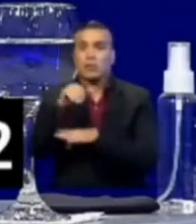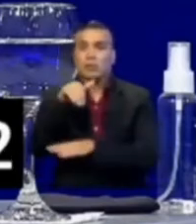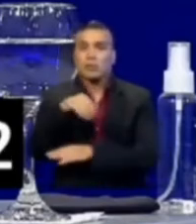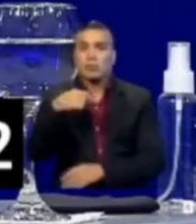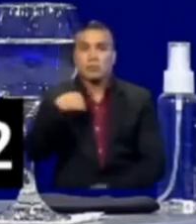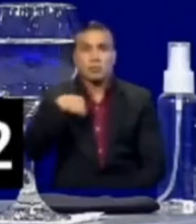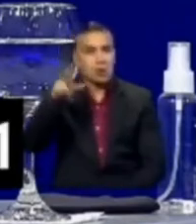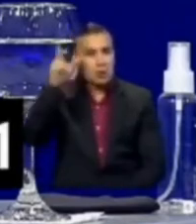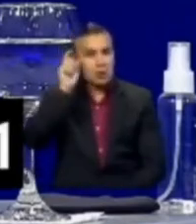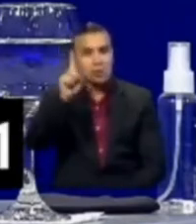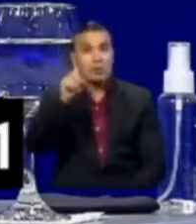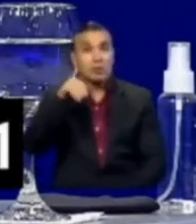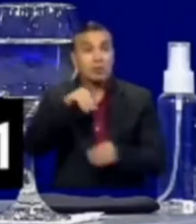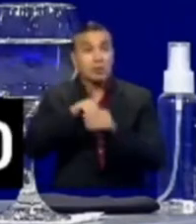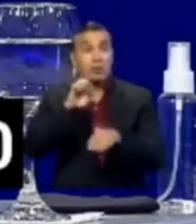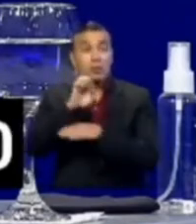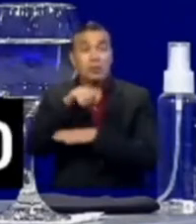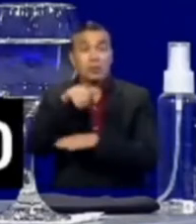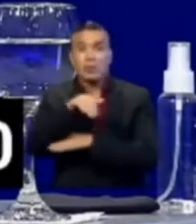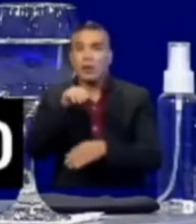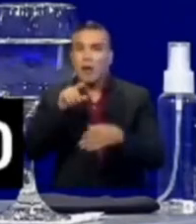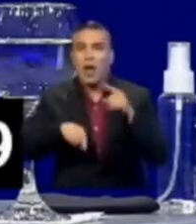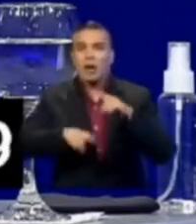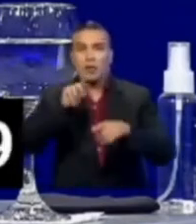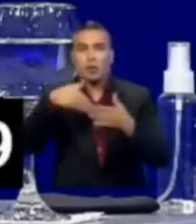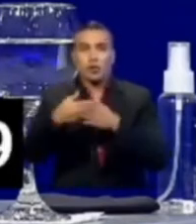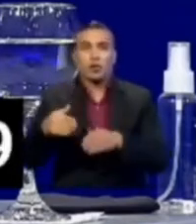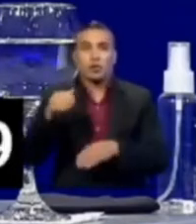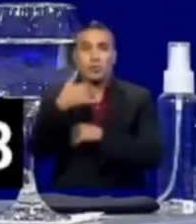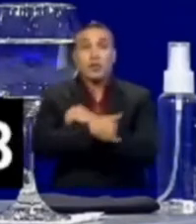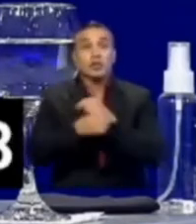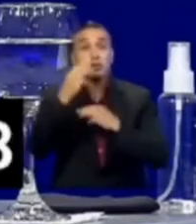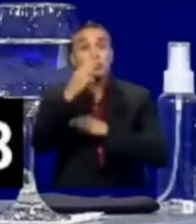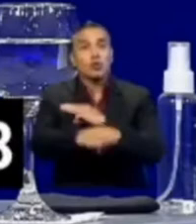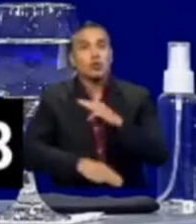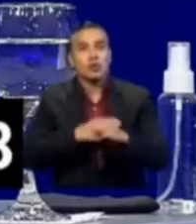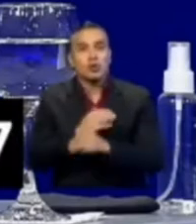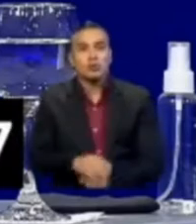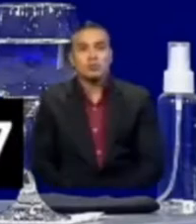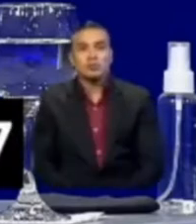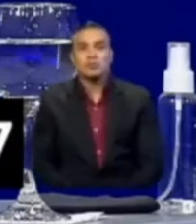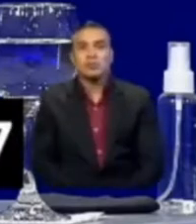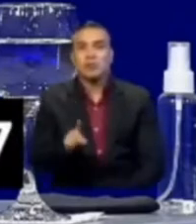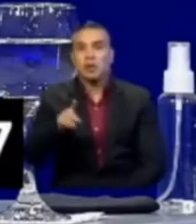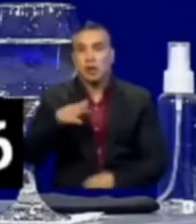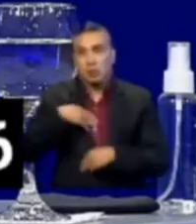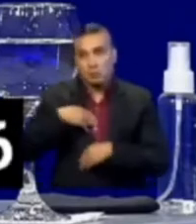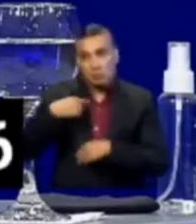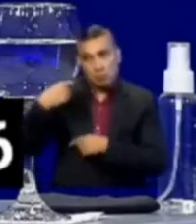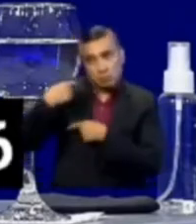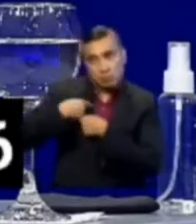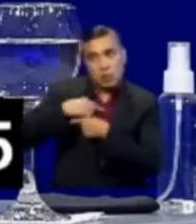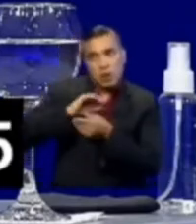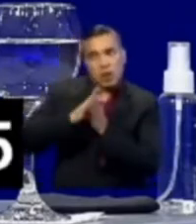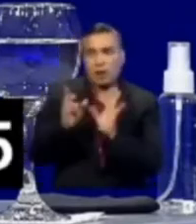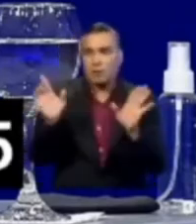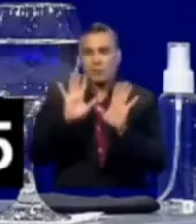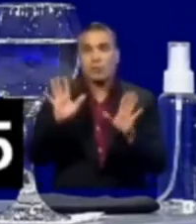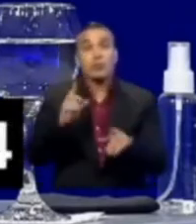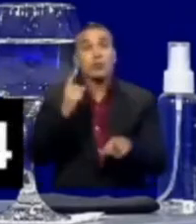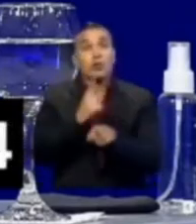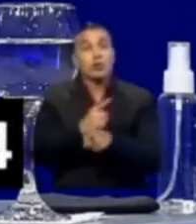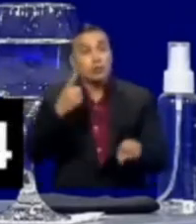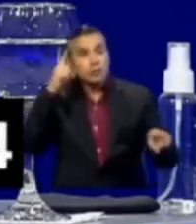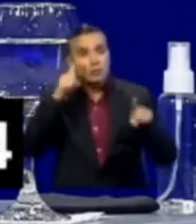que me imagino, es el Ecuador amigo de todos los países del mundo, sin ser sumisos a nadie. Por eso debemos establecer